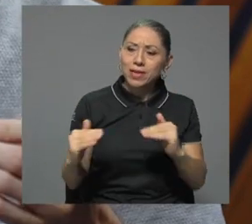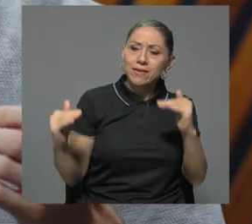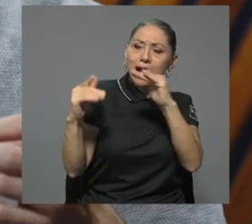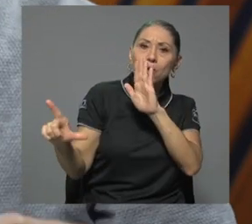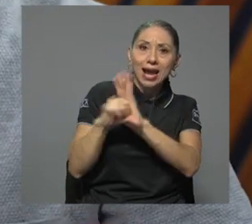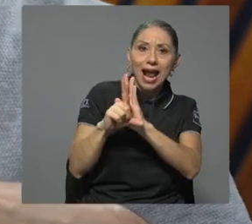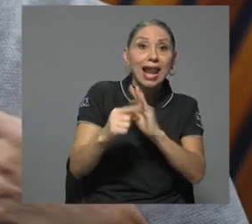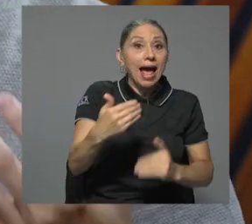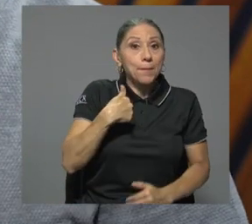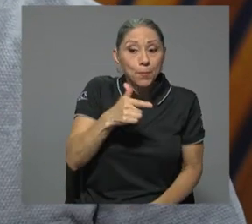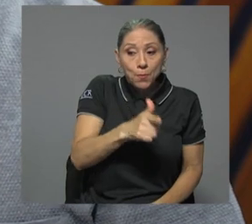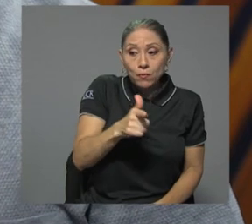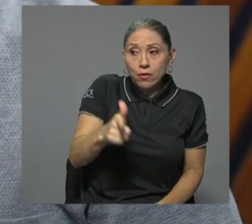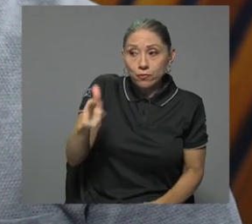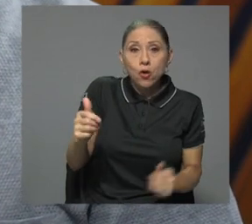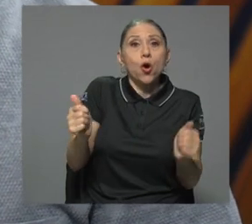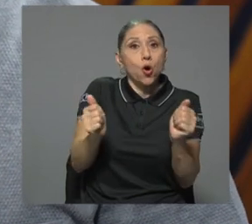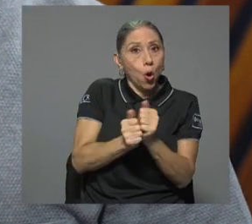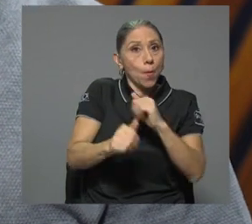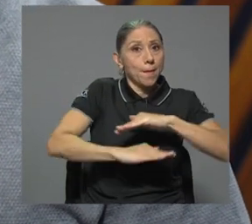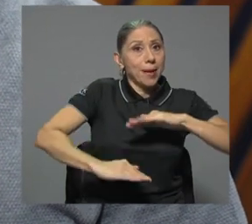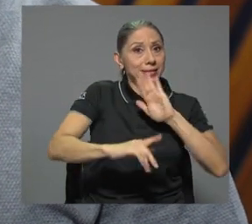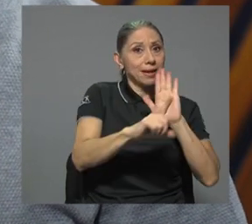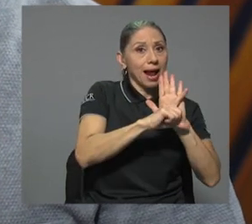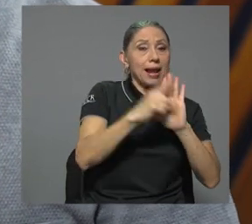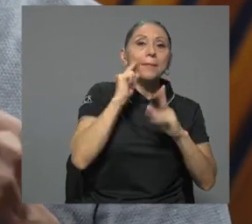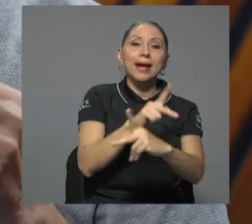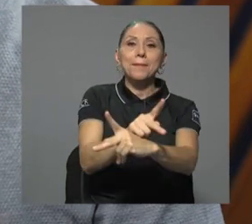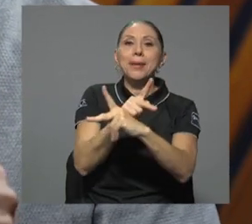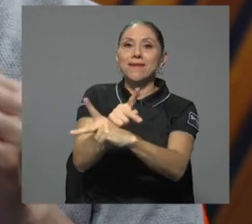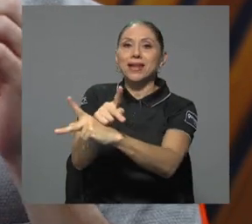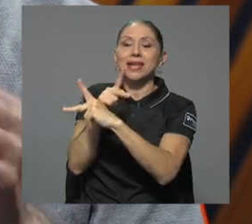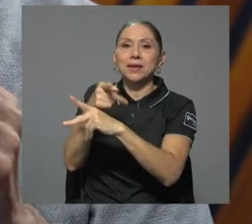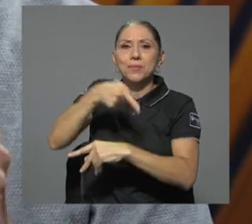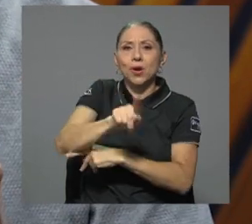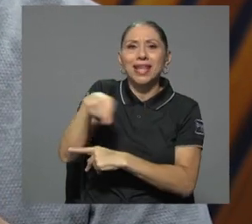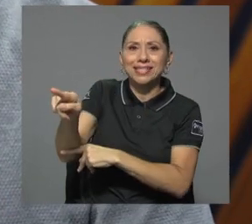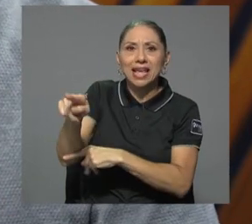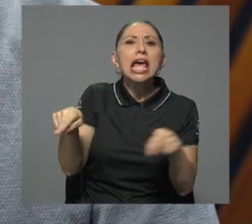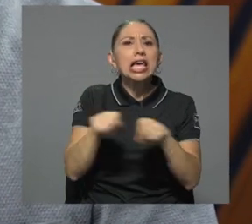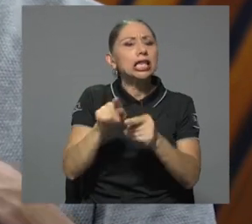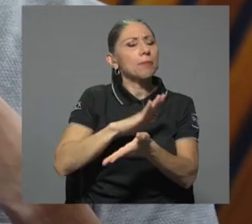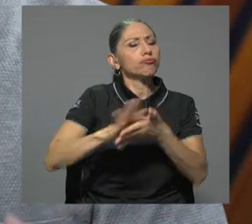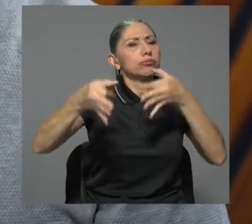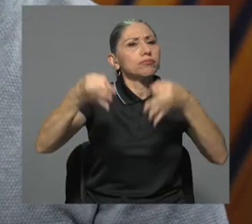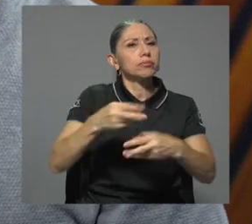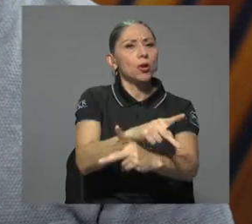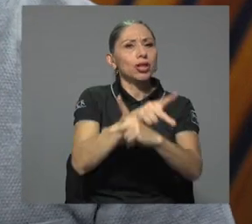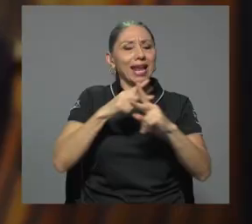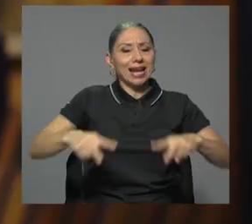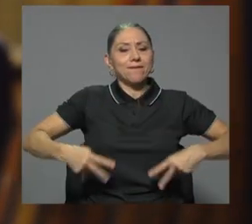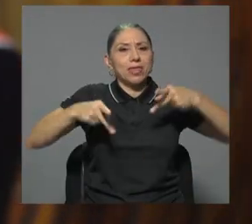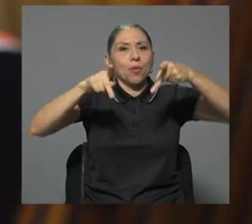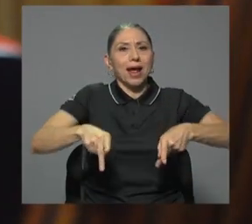aportación de armas en forma regulada como una manera de prevenir la violencia y de proteger legítimamente la vida humana y los bienes